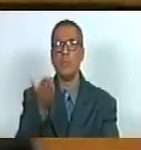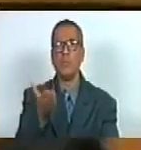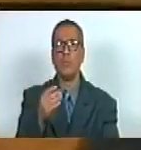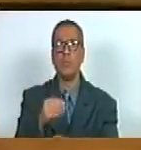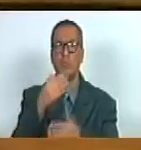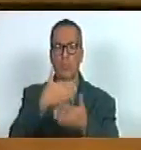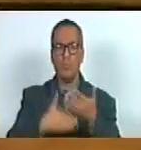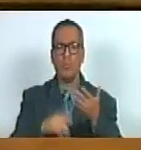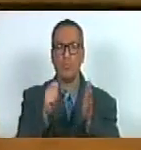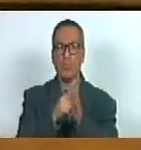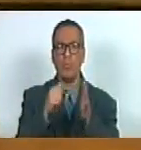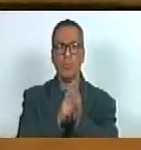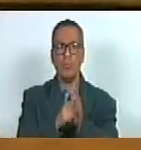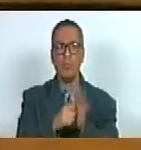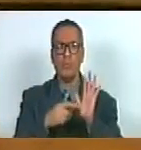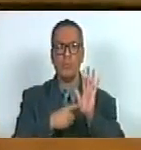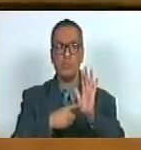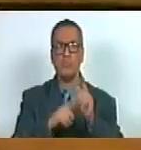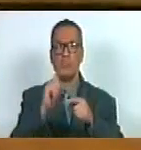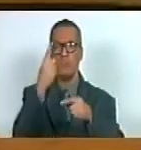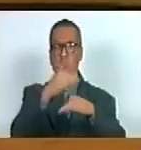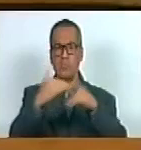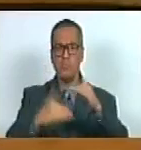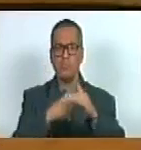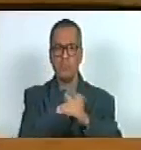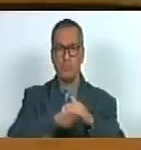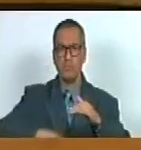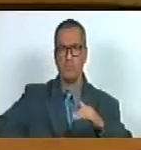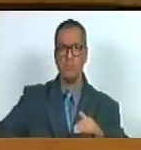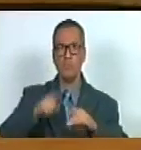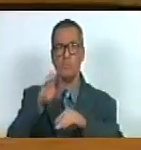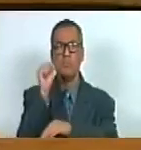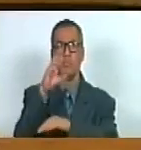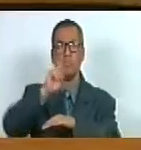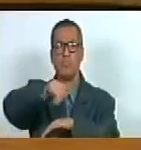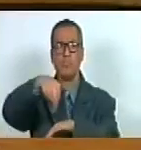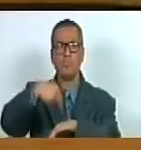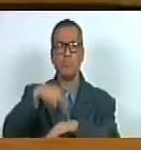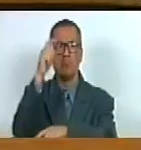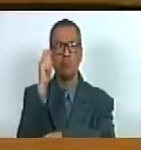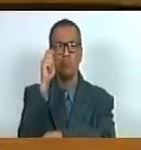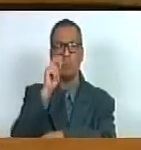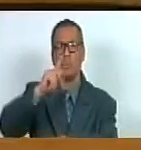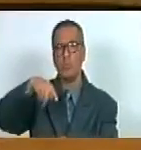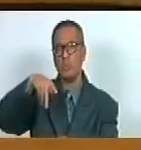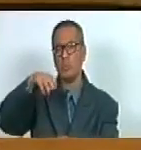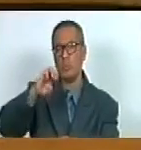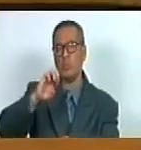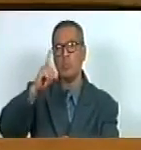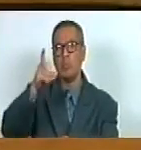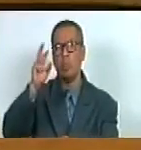contexto de este punto al ciudadano primer vicepresidente de la asamblea nacional diputado Pedro Infante